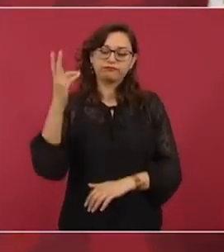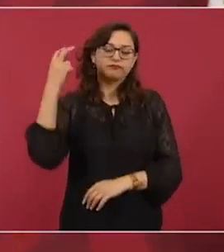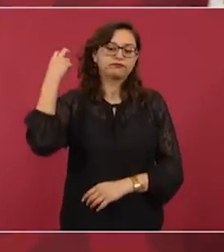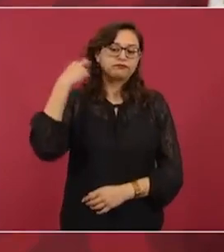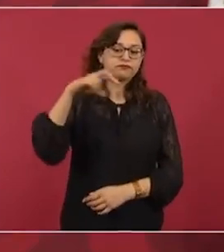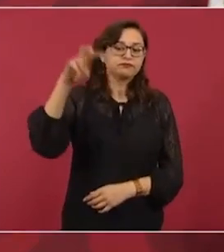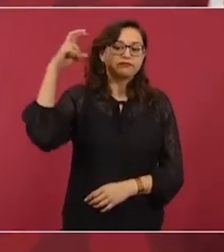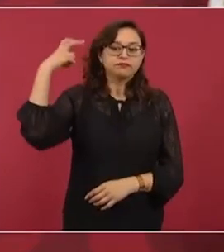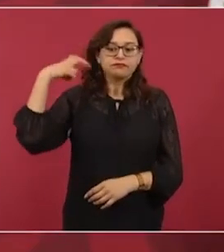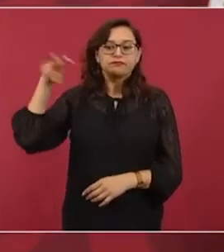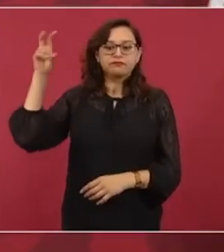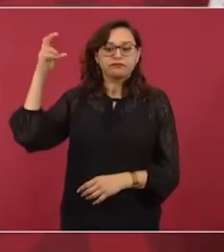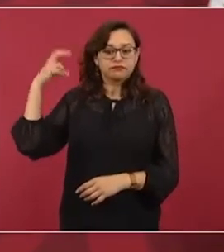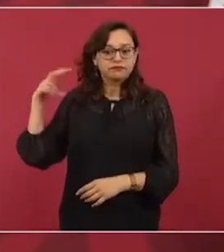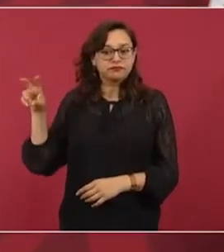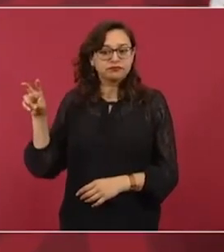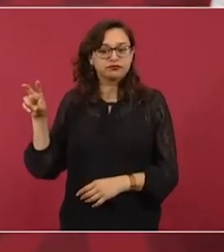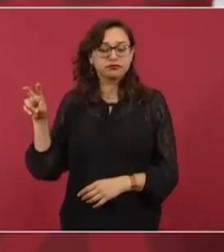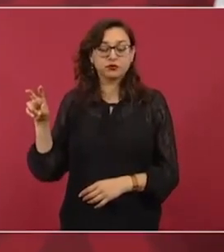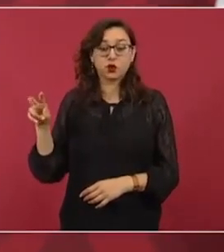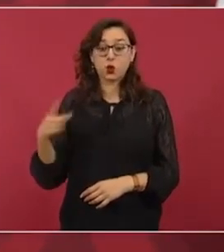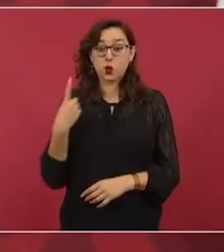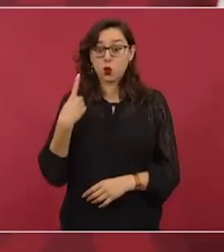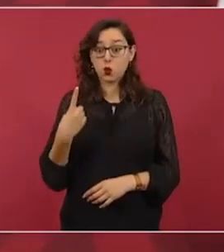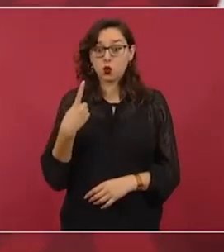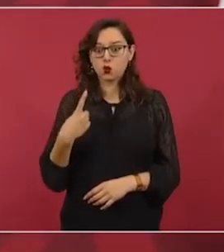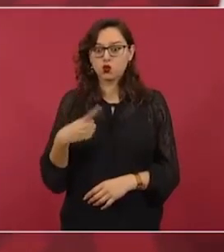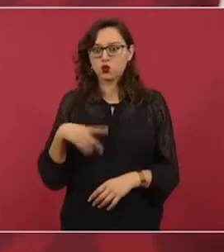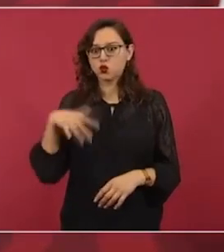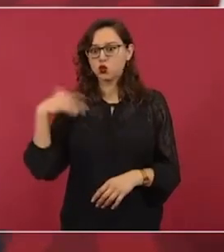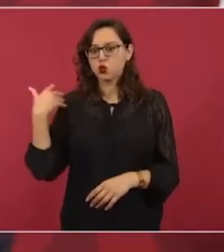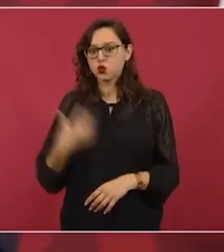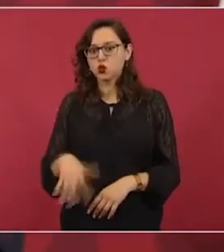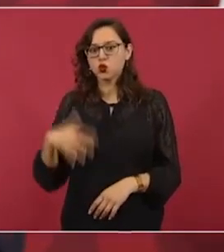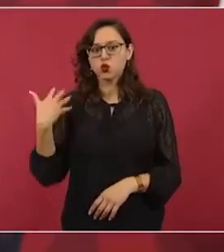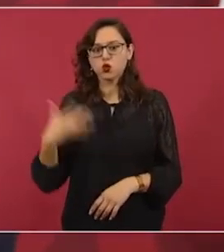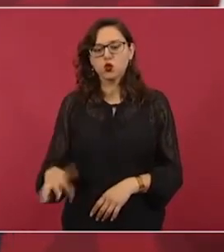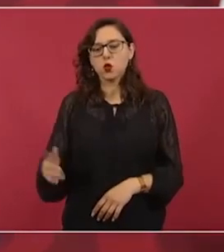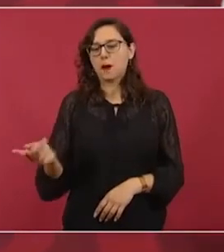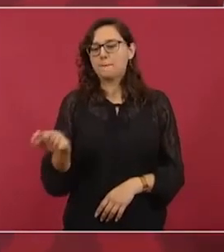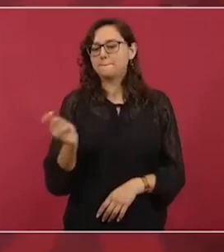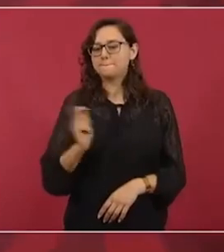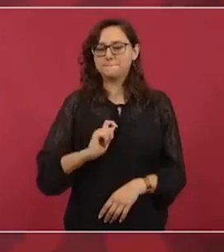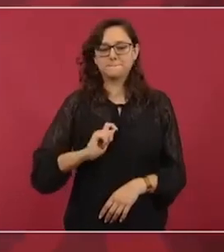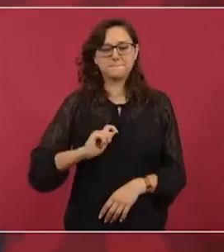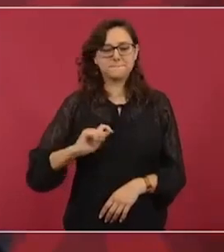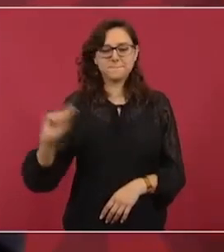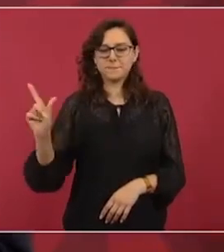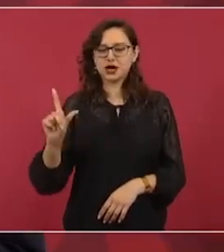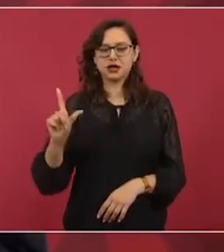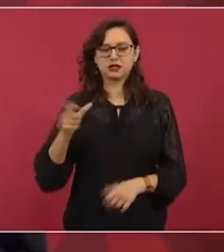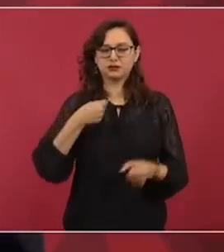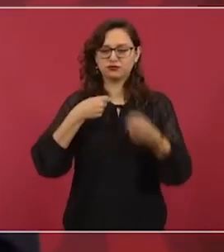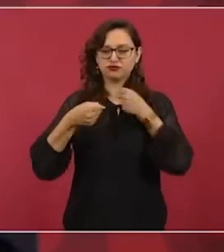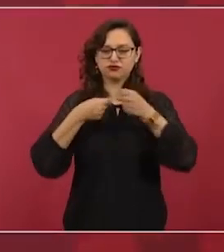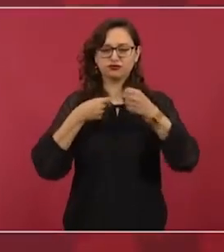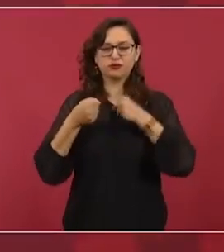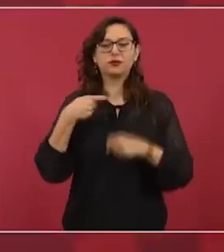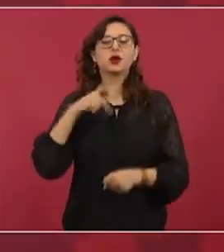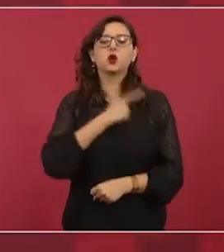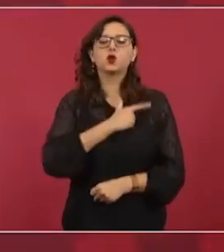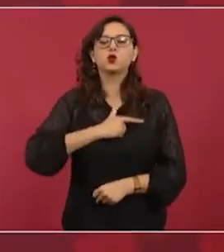uno que era muy famoso como periodista, pero dormilón